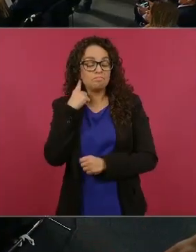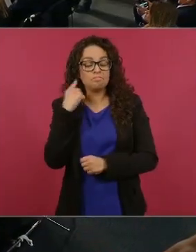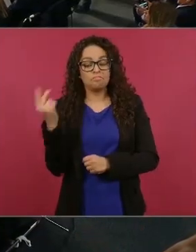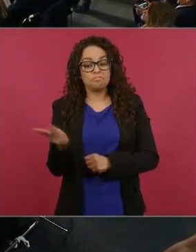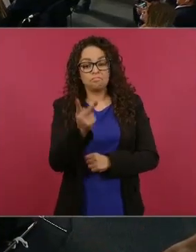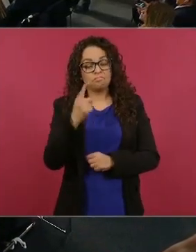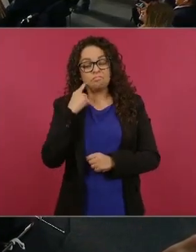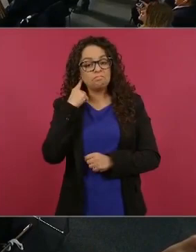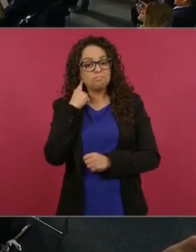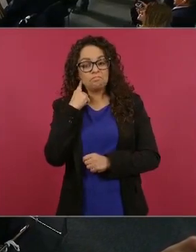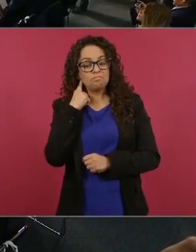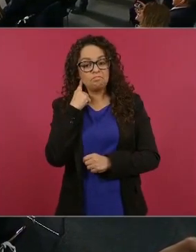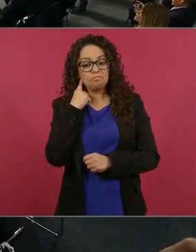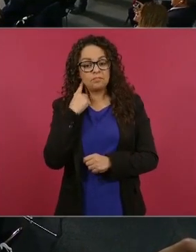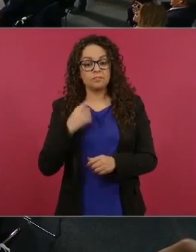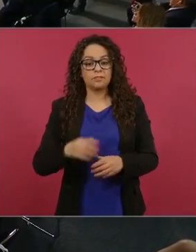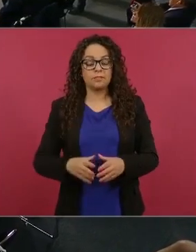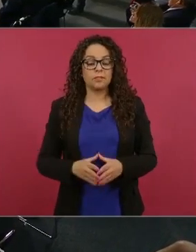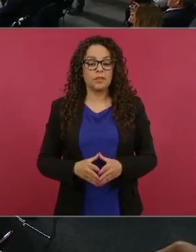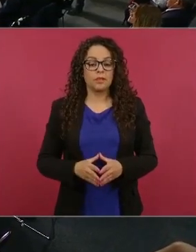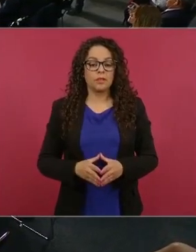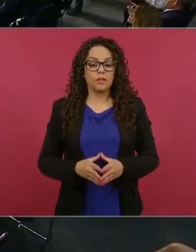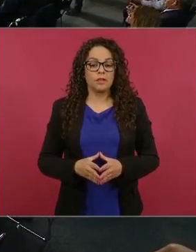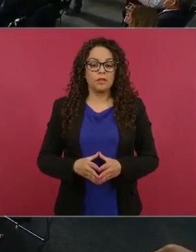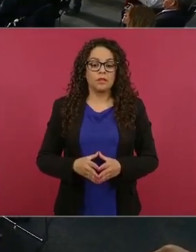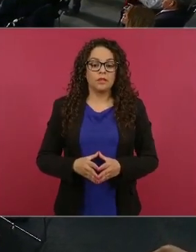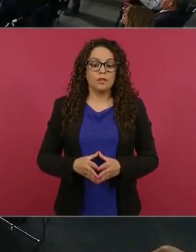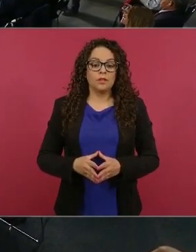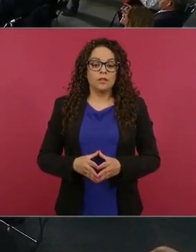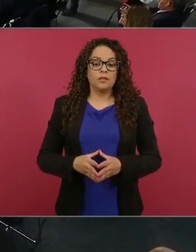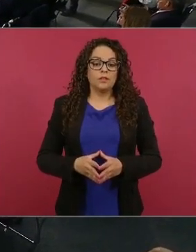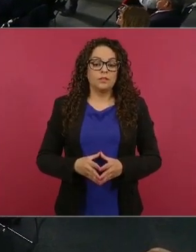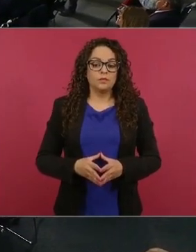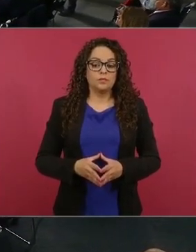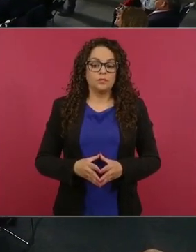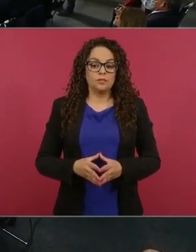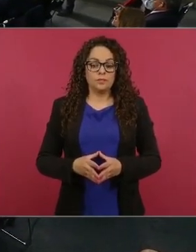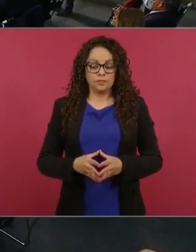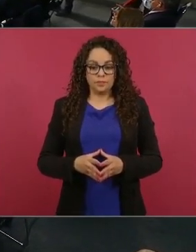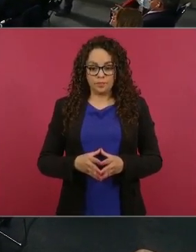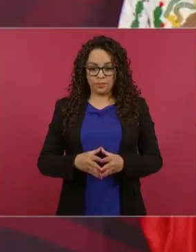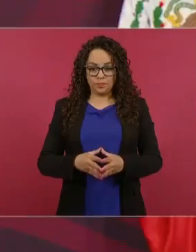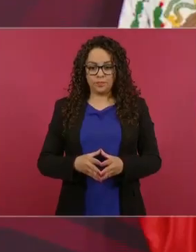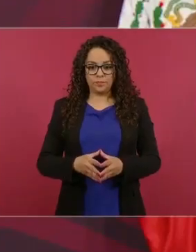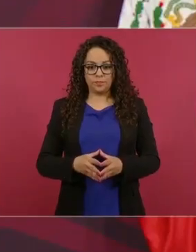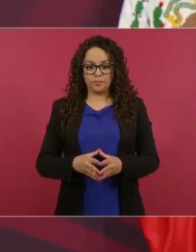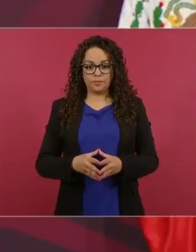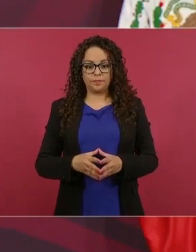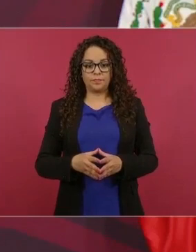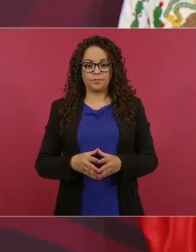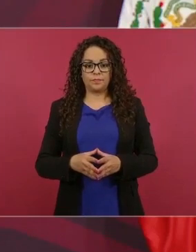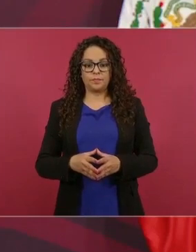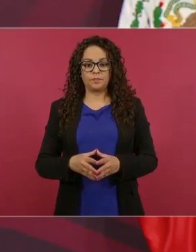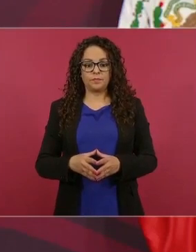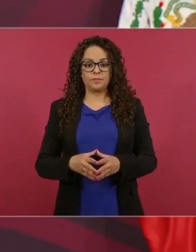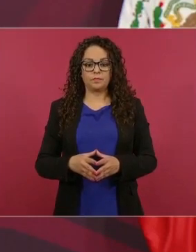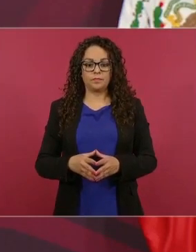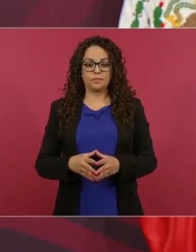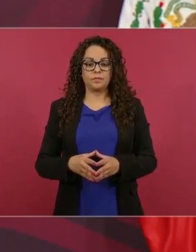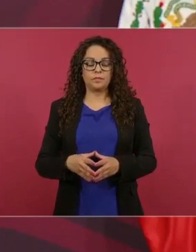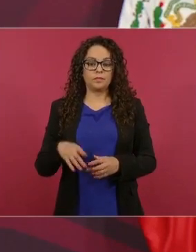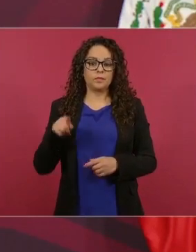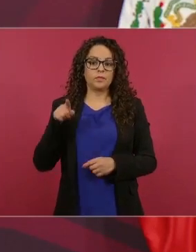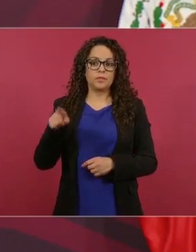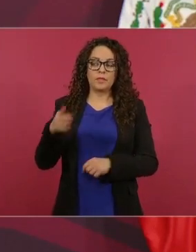esta es una reunión con el equipo con la comitiva de